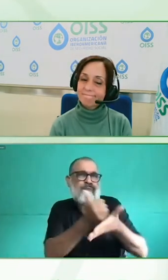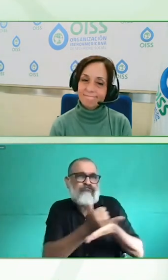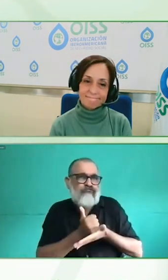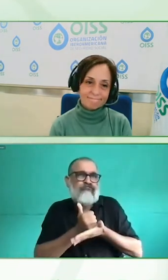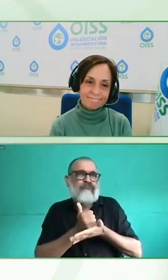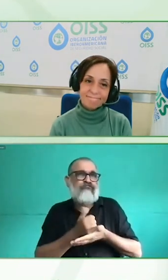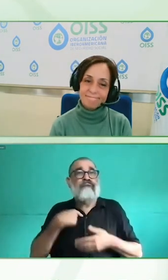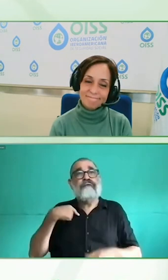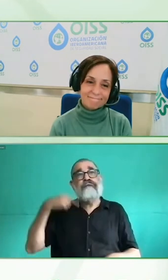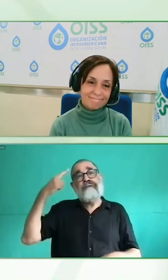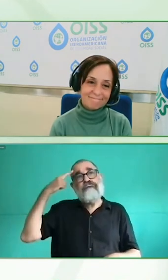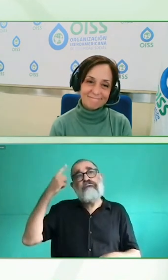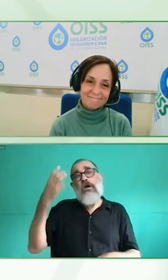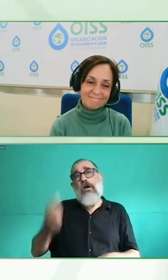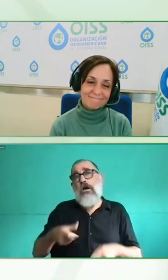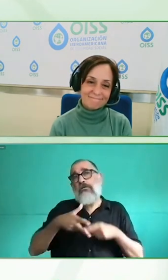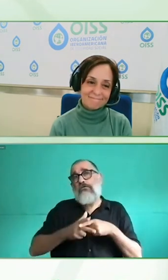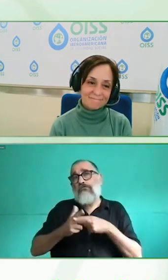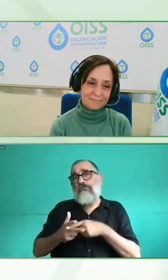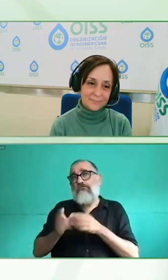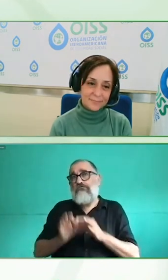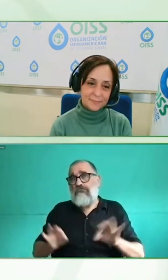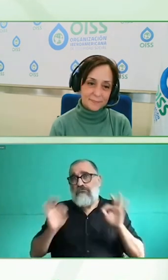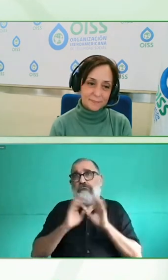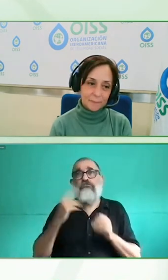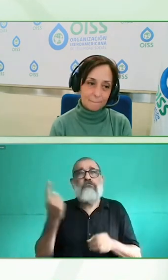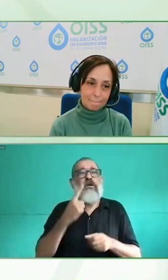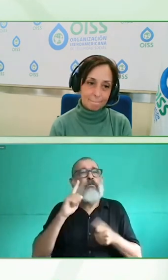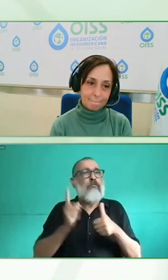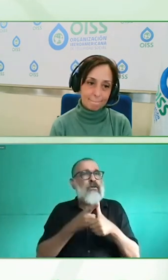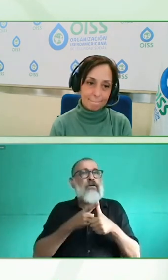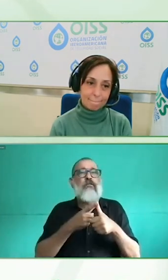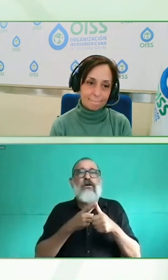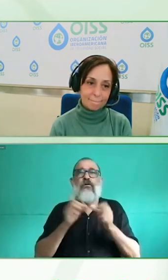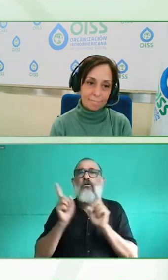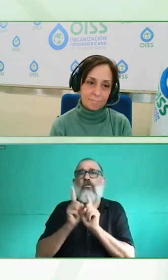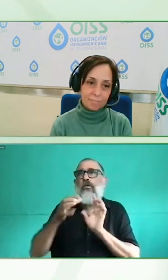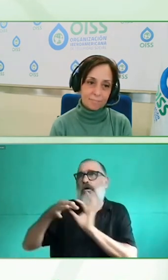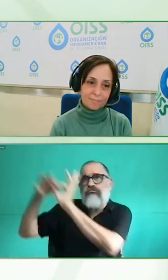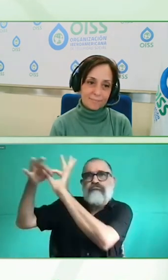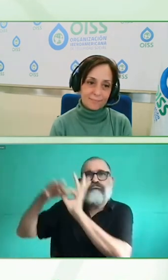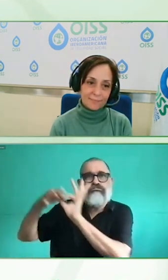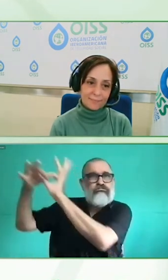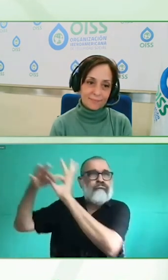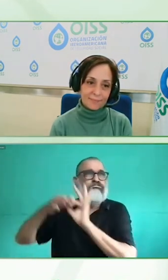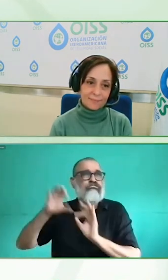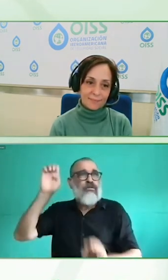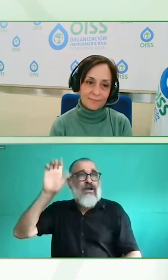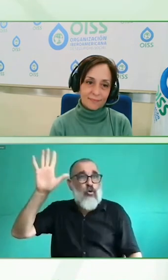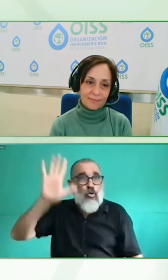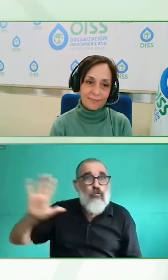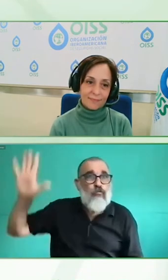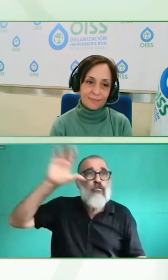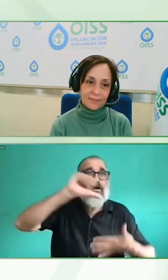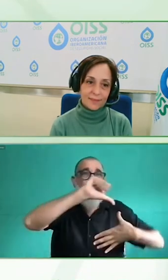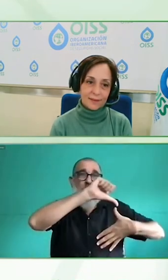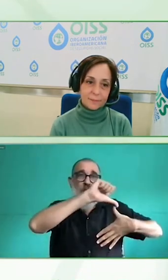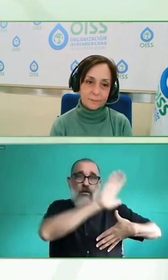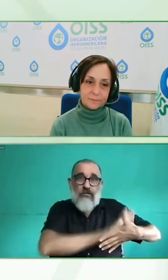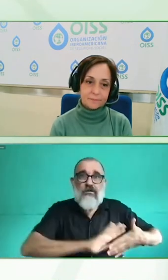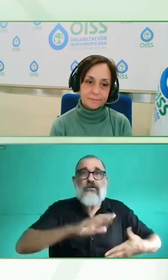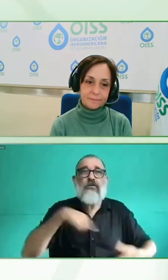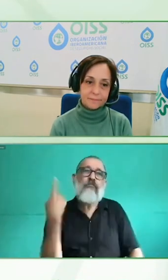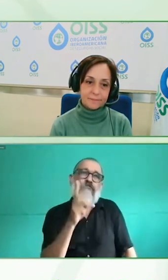Si alguna vez lo tiene, yo creo que no tiene ningún sentido y tenemos realmente que ir a ver cómo podemos acelerar el desarrollo de tecnologías